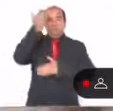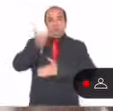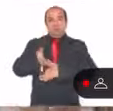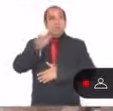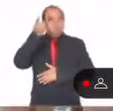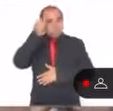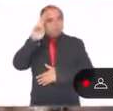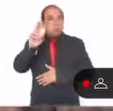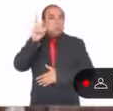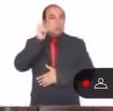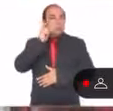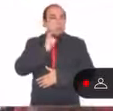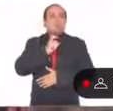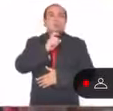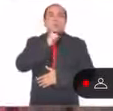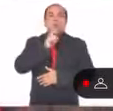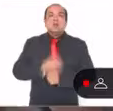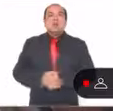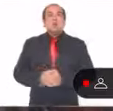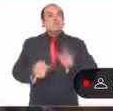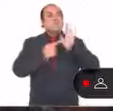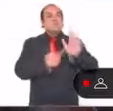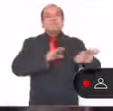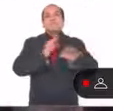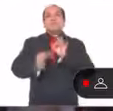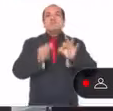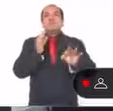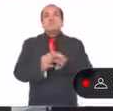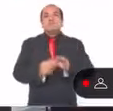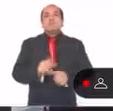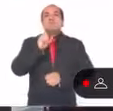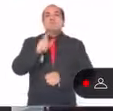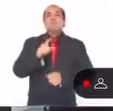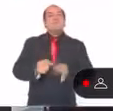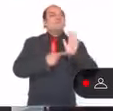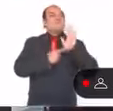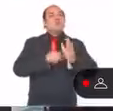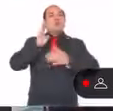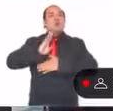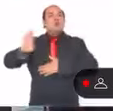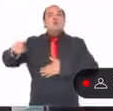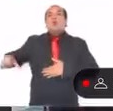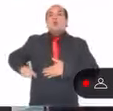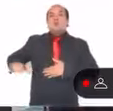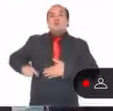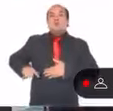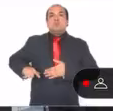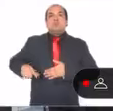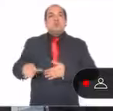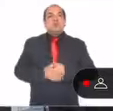Martí Batres da resultados y demuestra el compromiso de un gobierno con